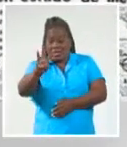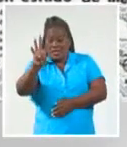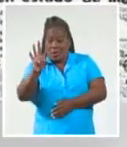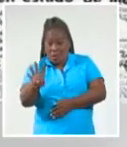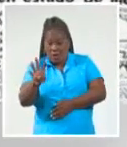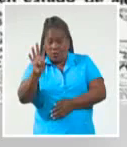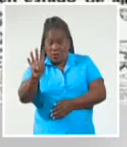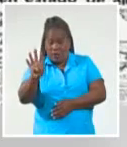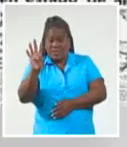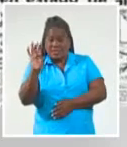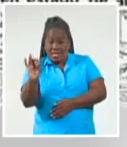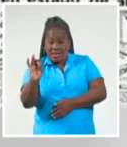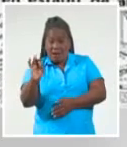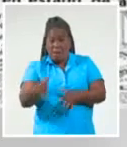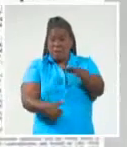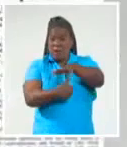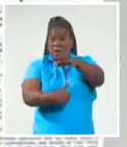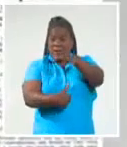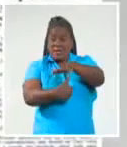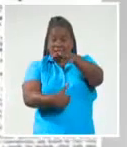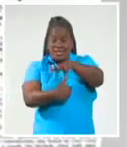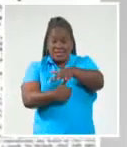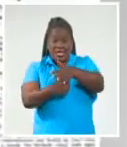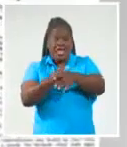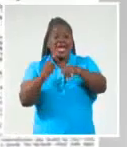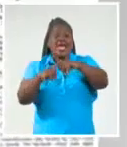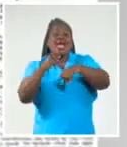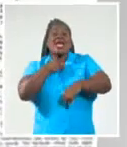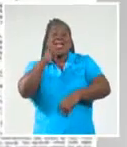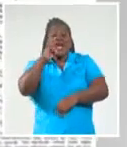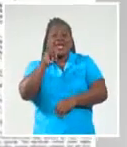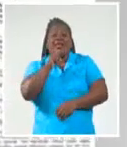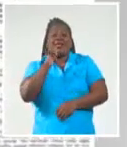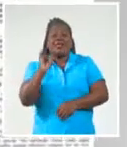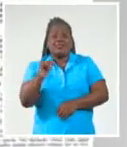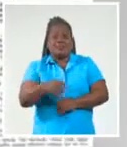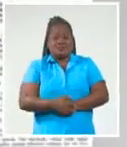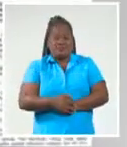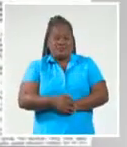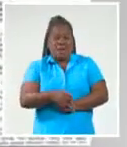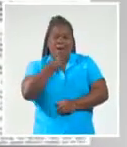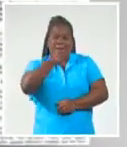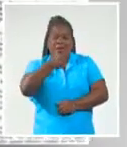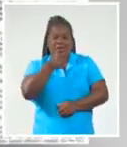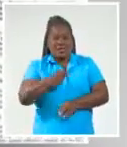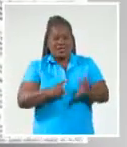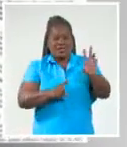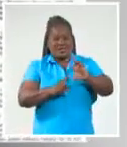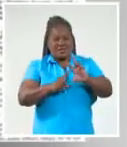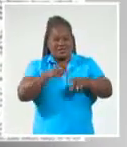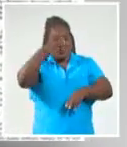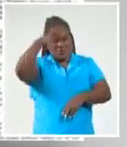el entonces presidente John F. Kennedy. Marisela Regasens, Sistema Informativo de la Televisión Cubana.